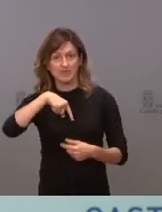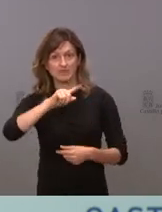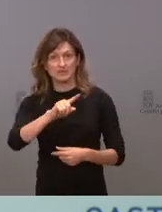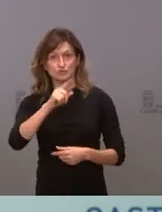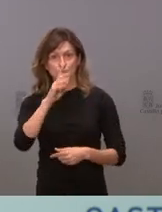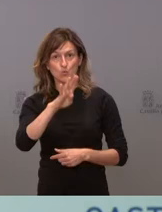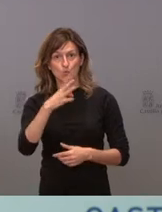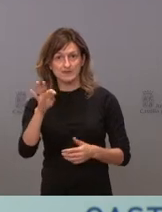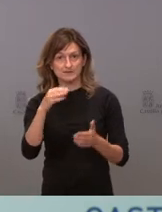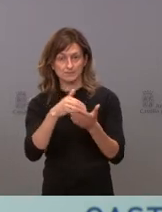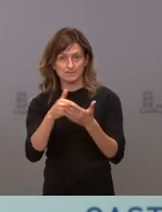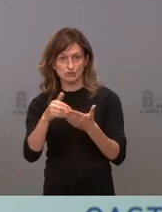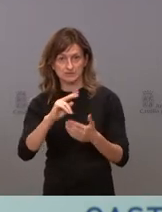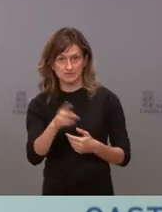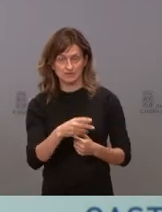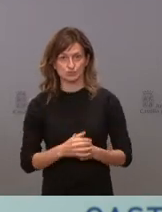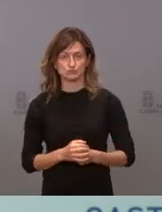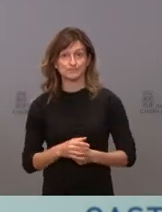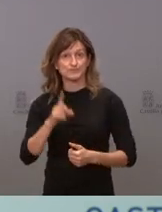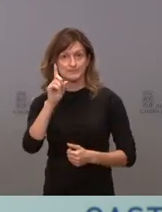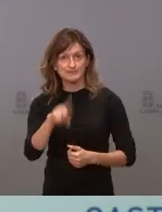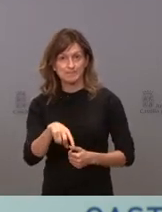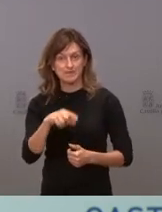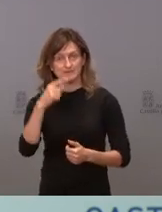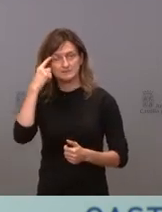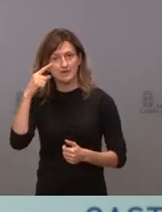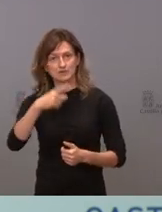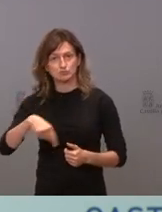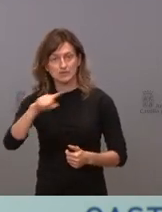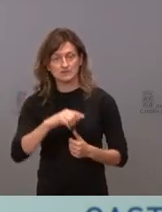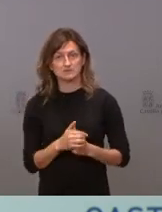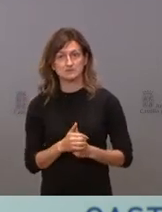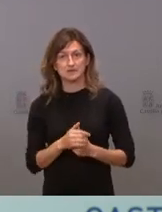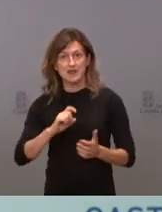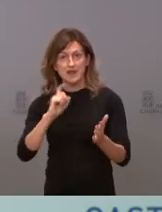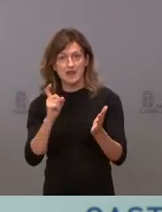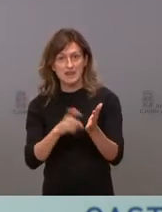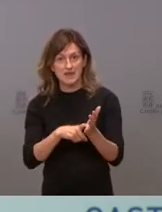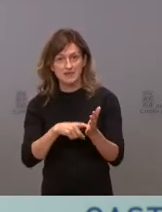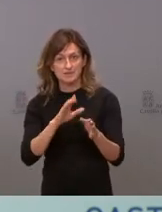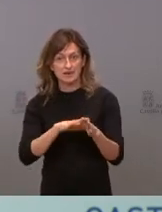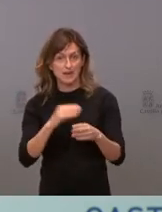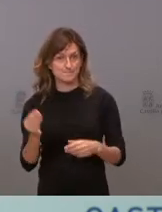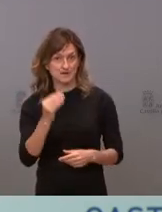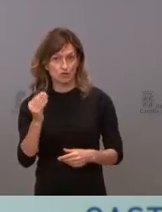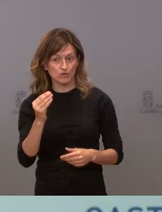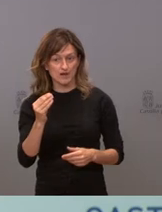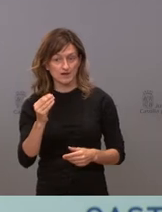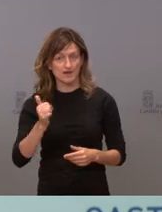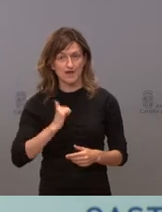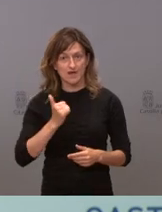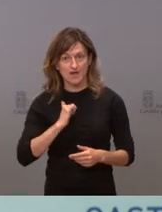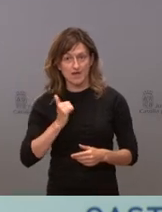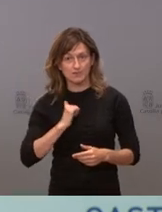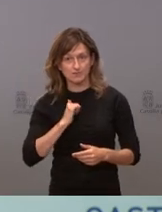millones de euros. Hemos aprobado también, como saben todos ustedes, la ley de caza. Mejoramos nuestro aprovechamiento